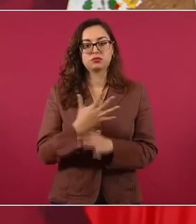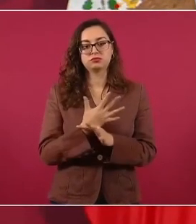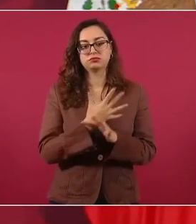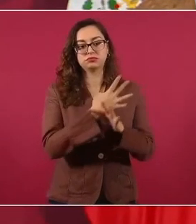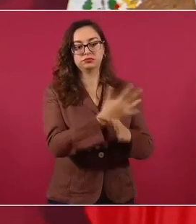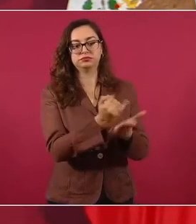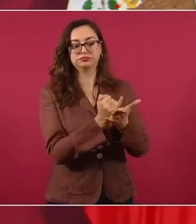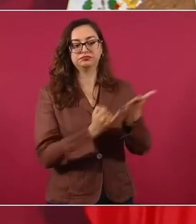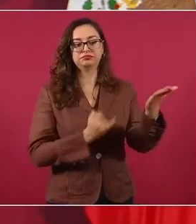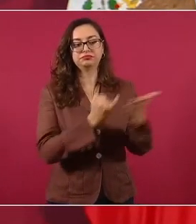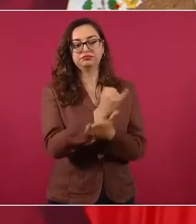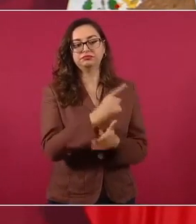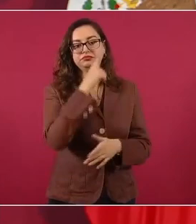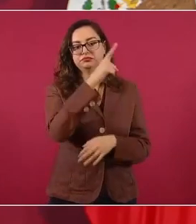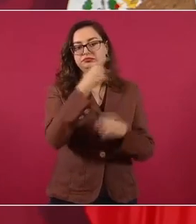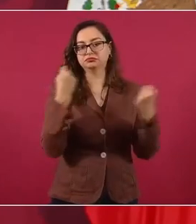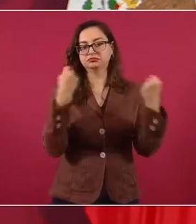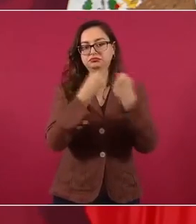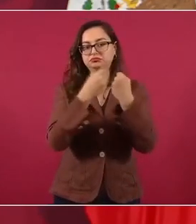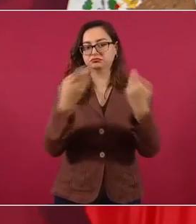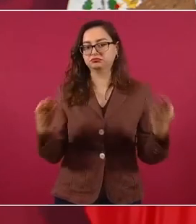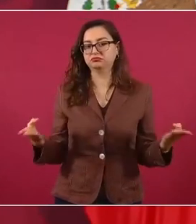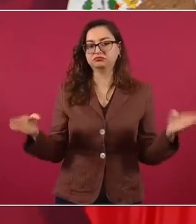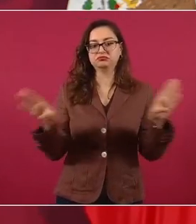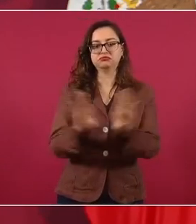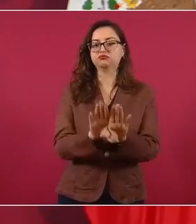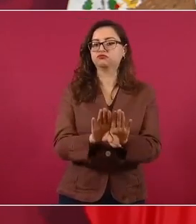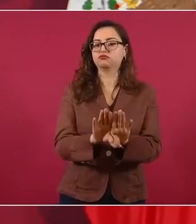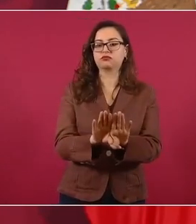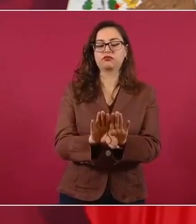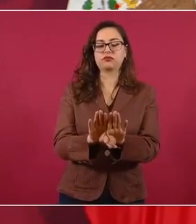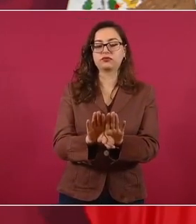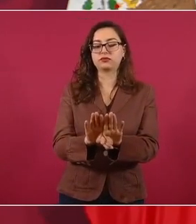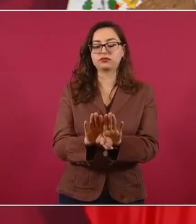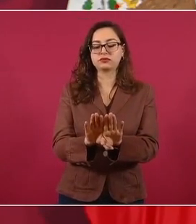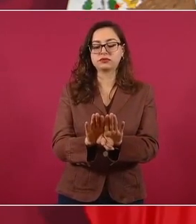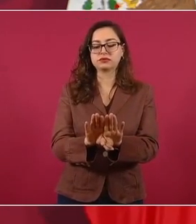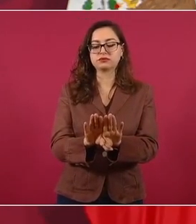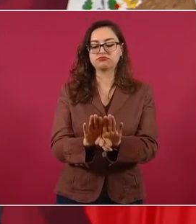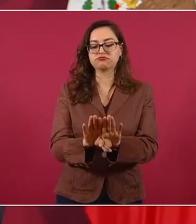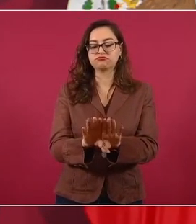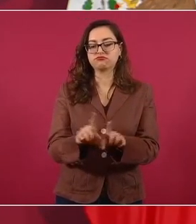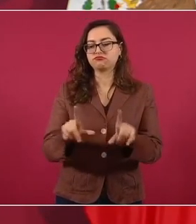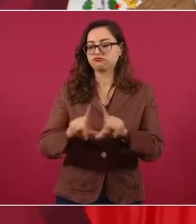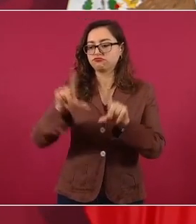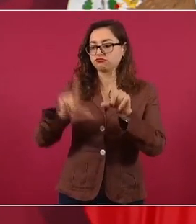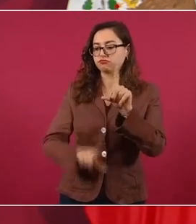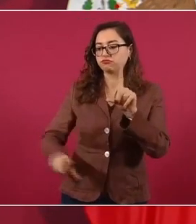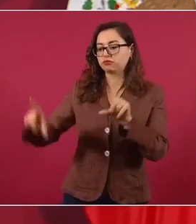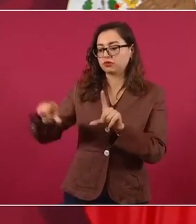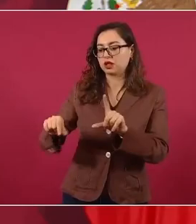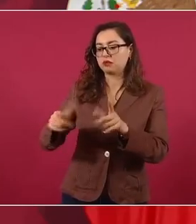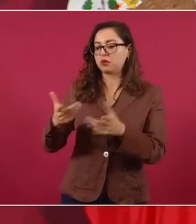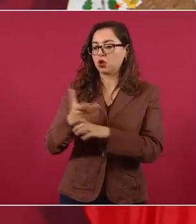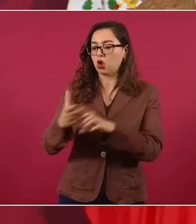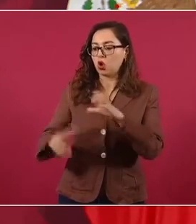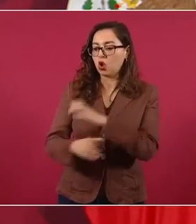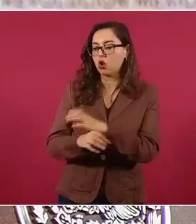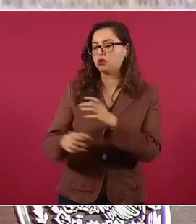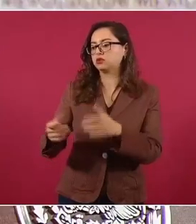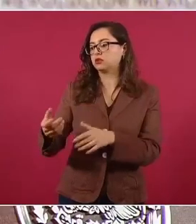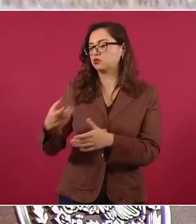iba a cerrar las fronteras a productos de México que se